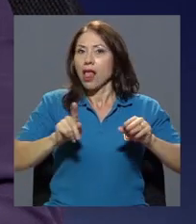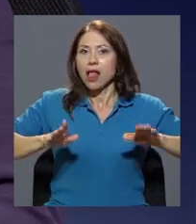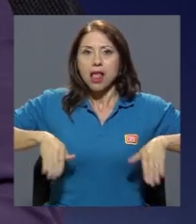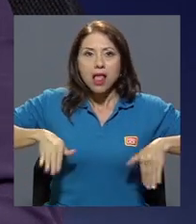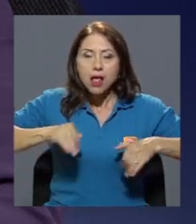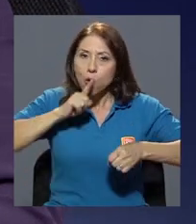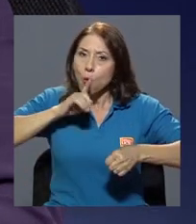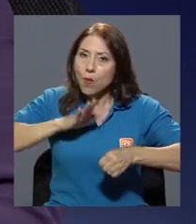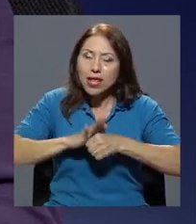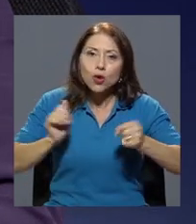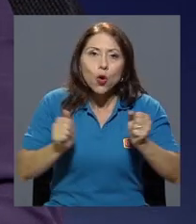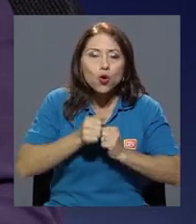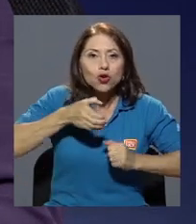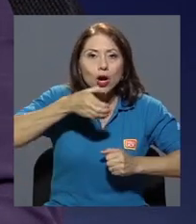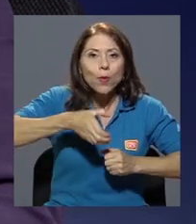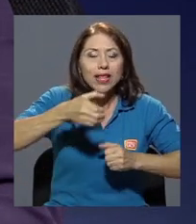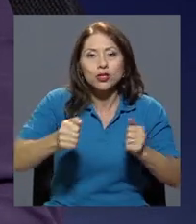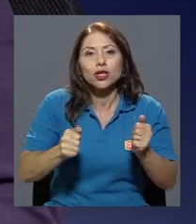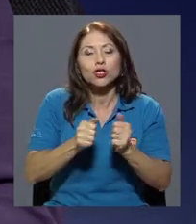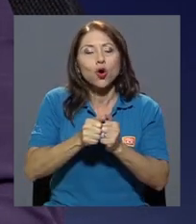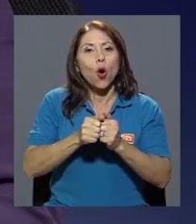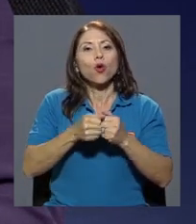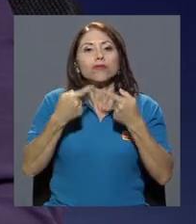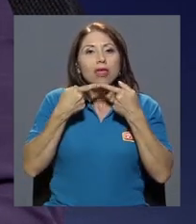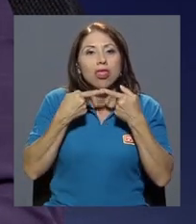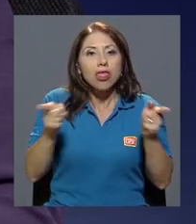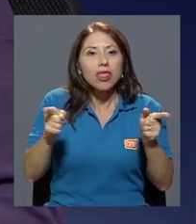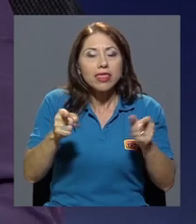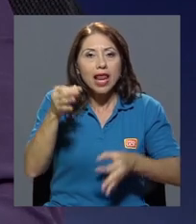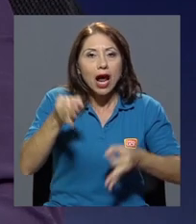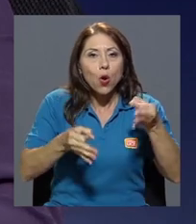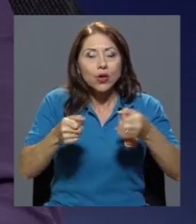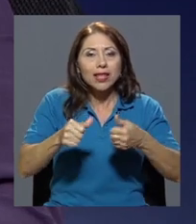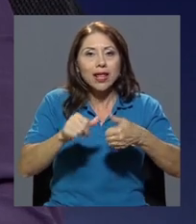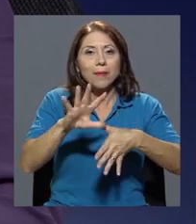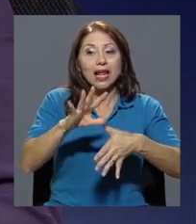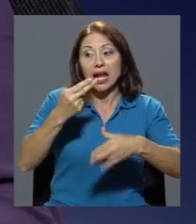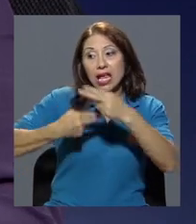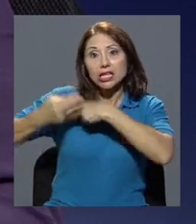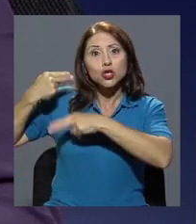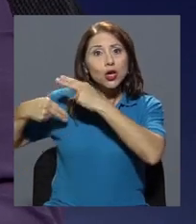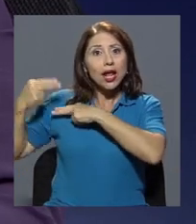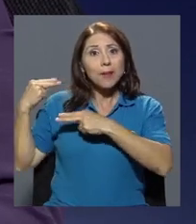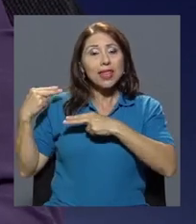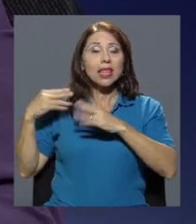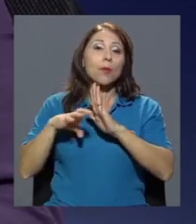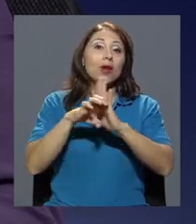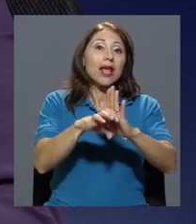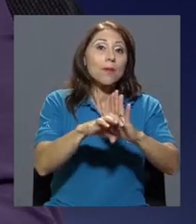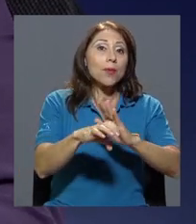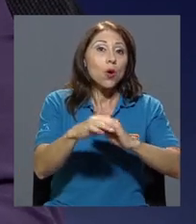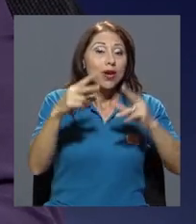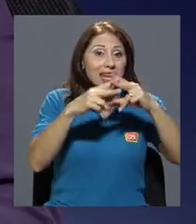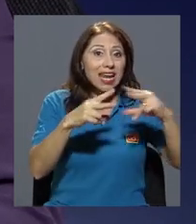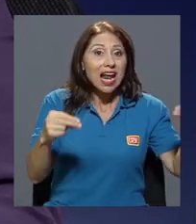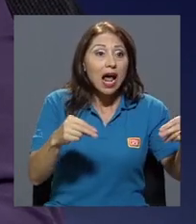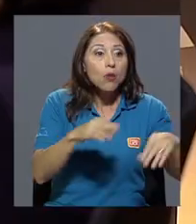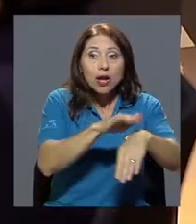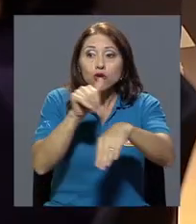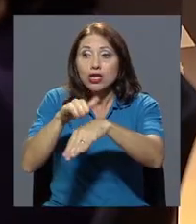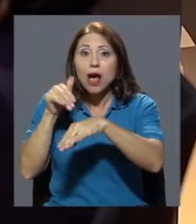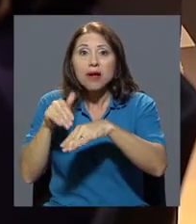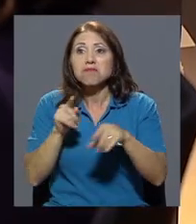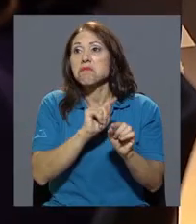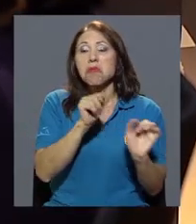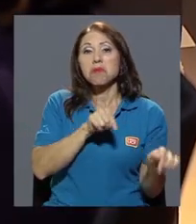recomendaciones ni con las sentencias de la Corte Interamericana. Históricamente el Estado nicaragüense, si lo convocan a audiencias, no asiste.